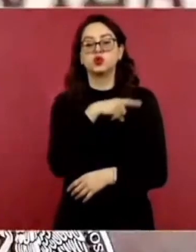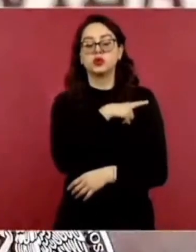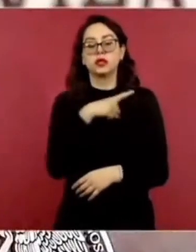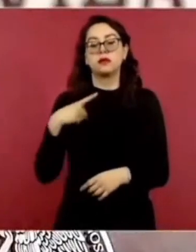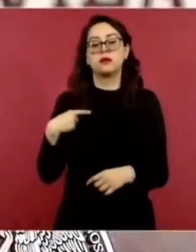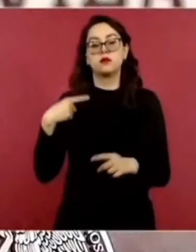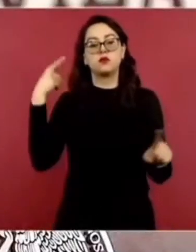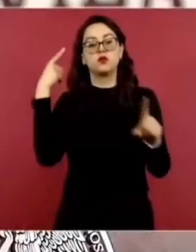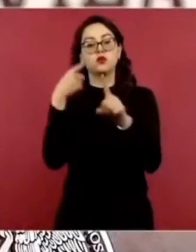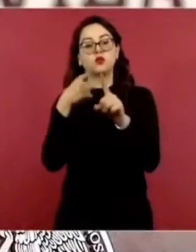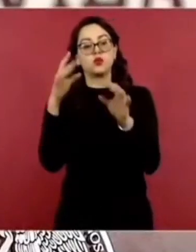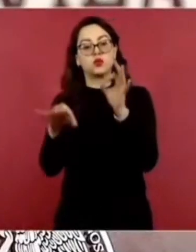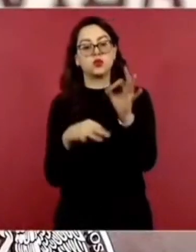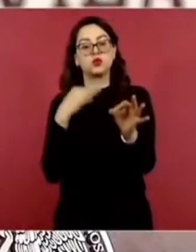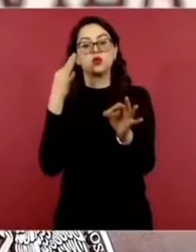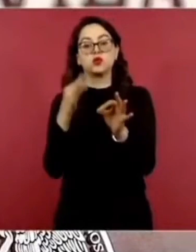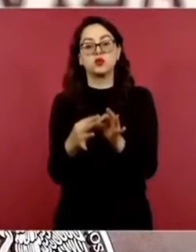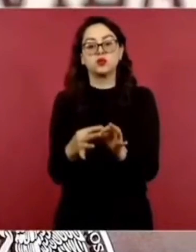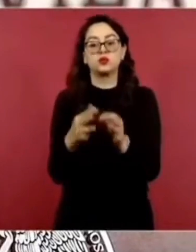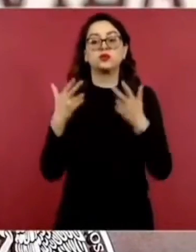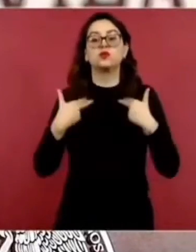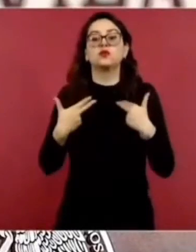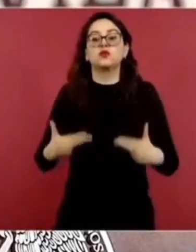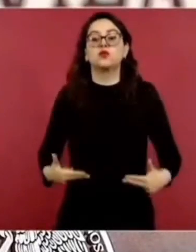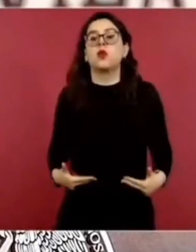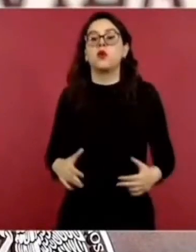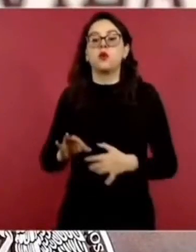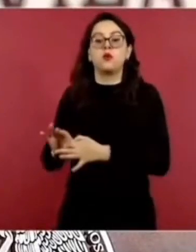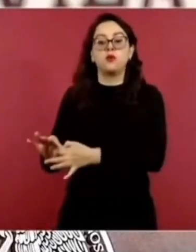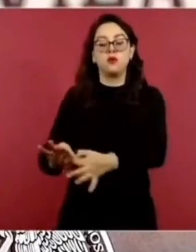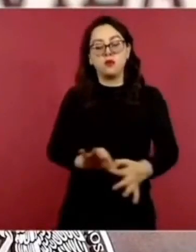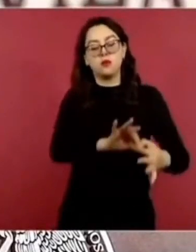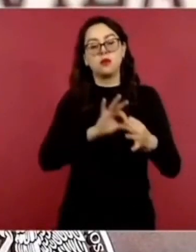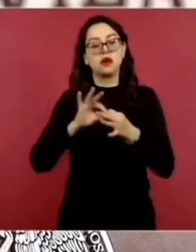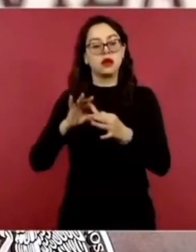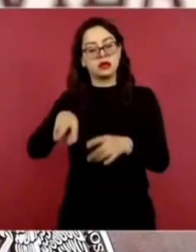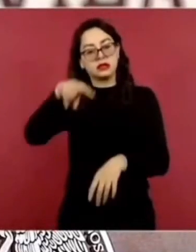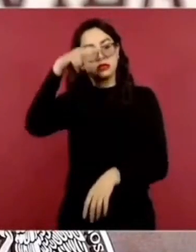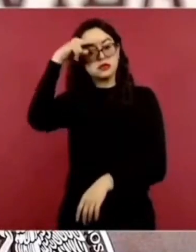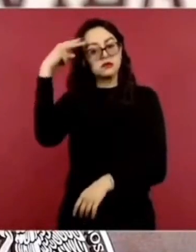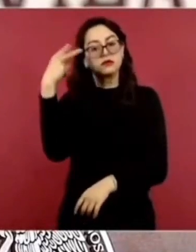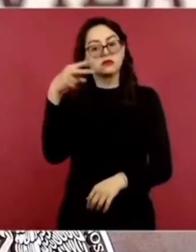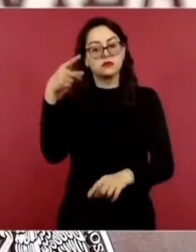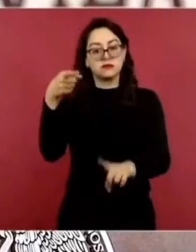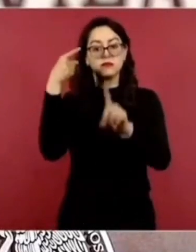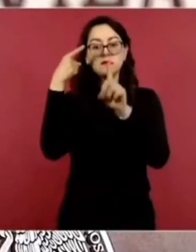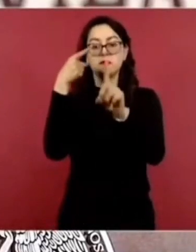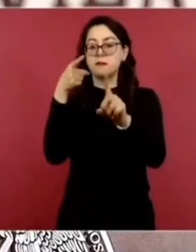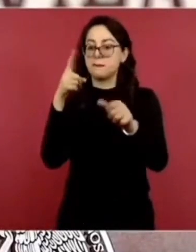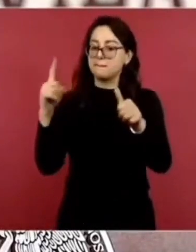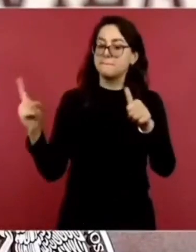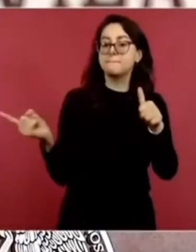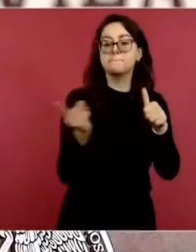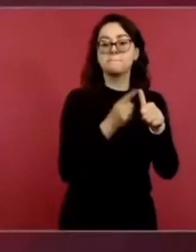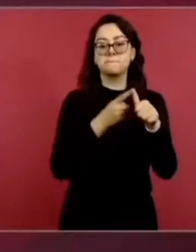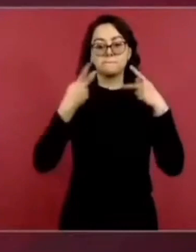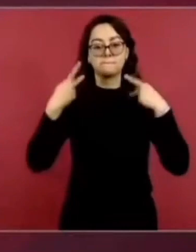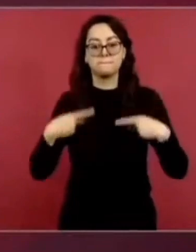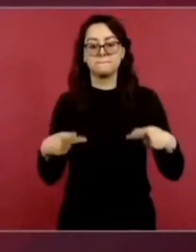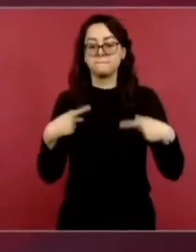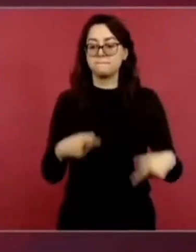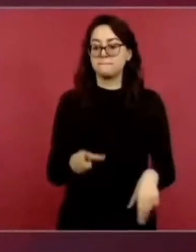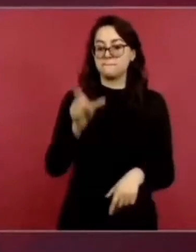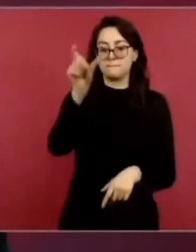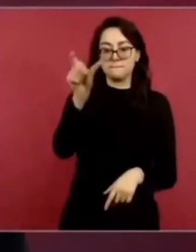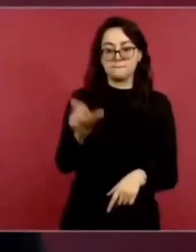la ideología del humanismo mexicano que pone en el centro a la persona y el bienestar